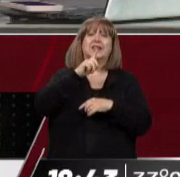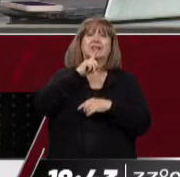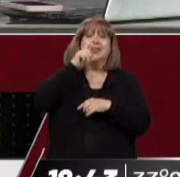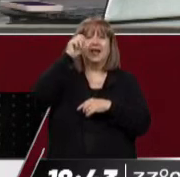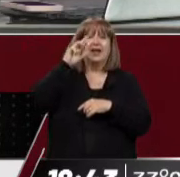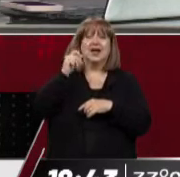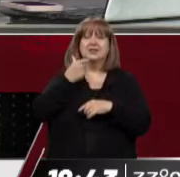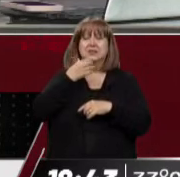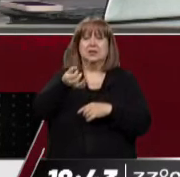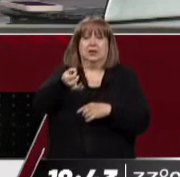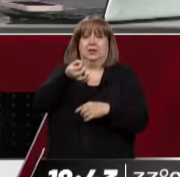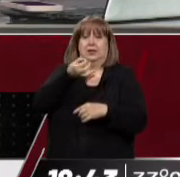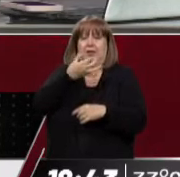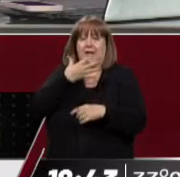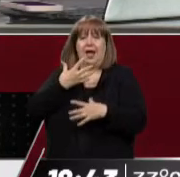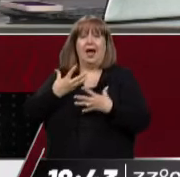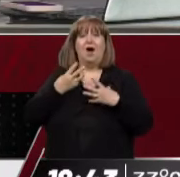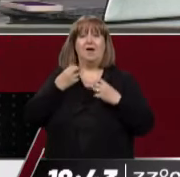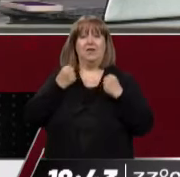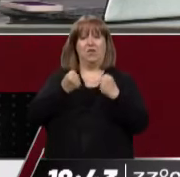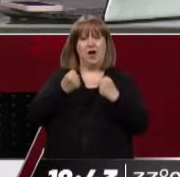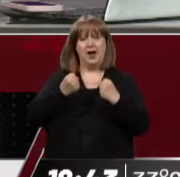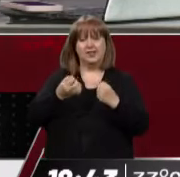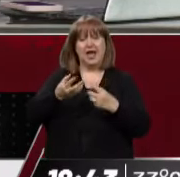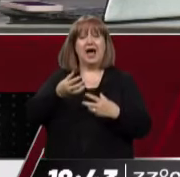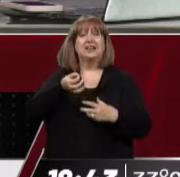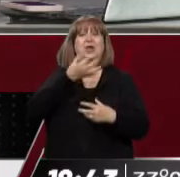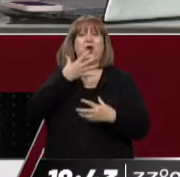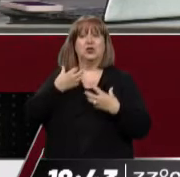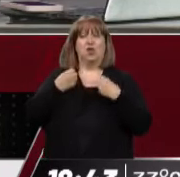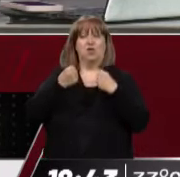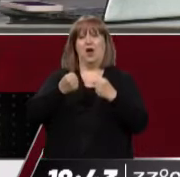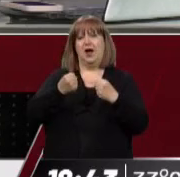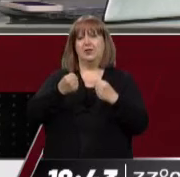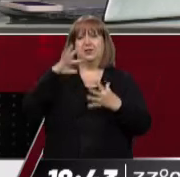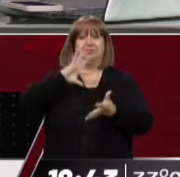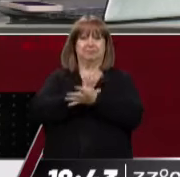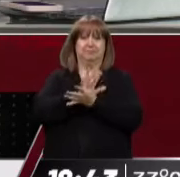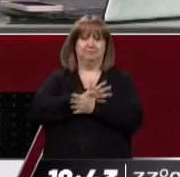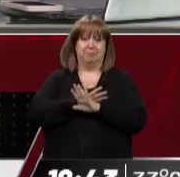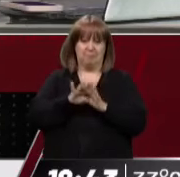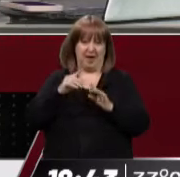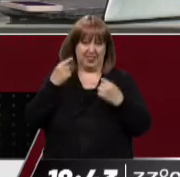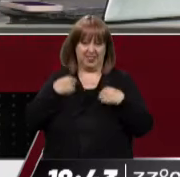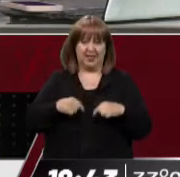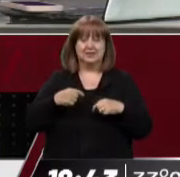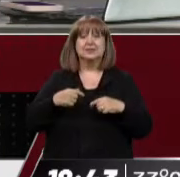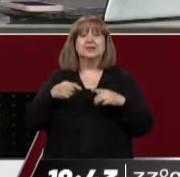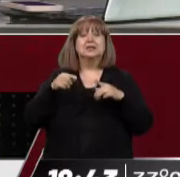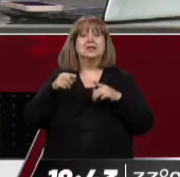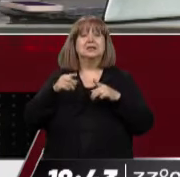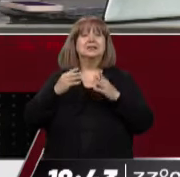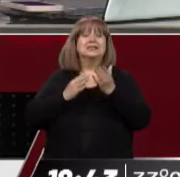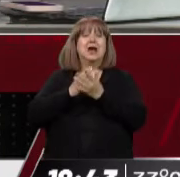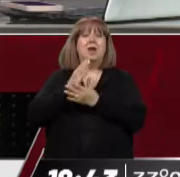antibióticos y realmente no andamos buscando el origen o no lo lo logramos detectar. Generalmente se hacen